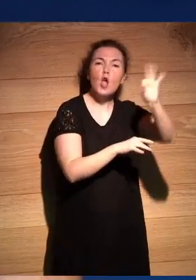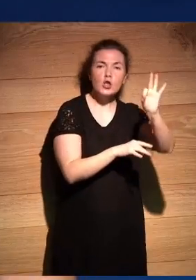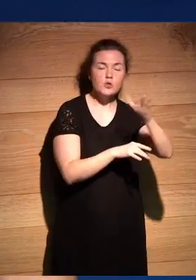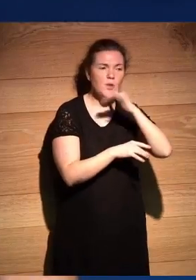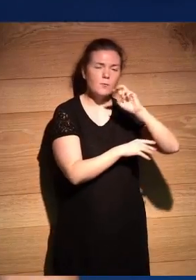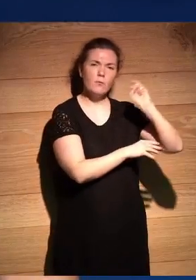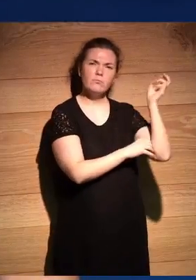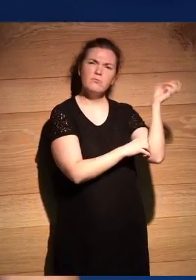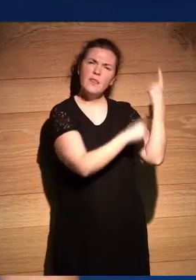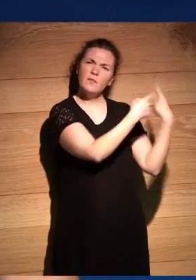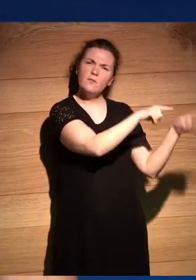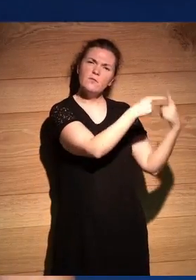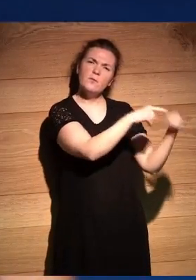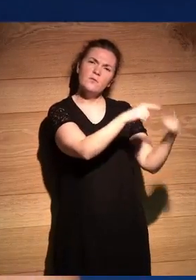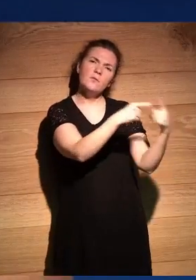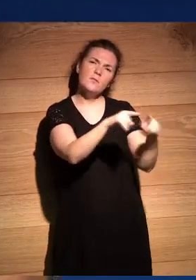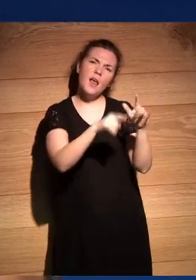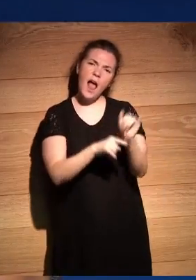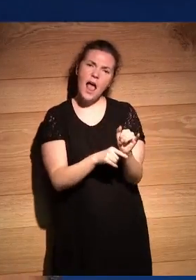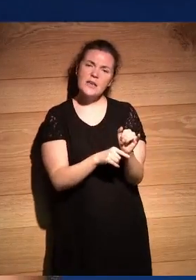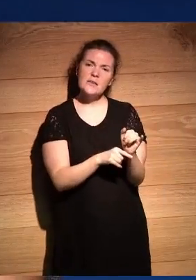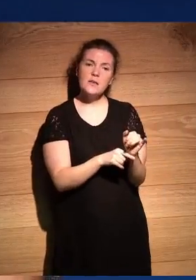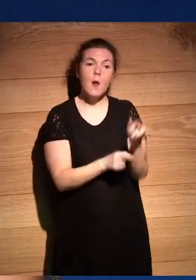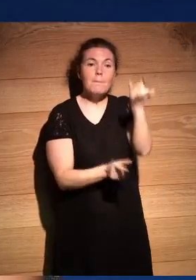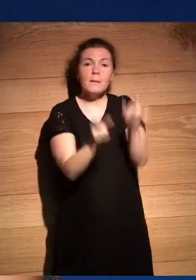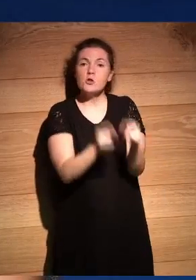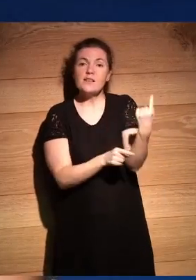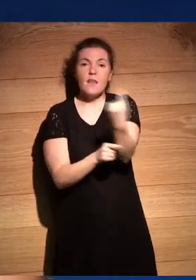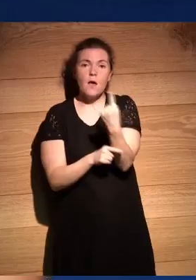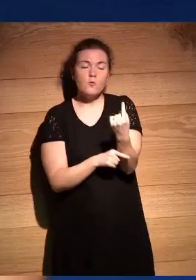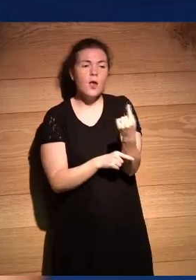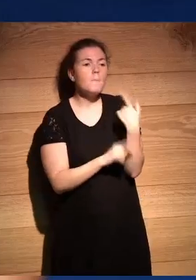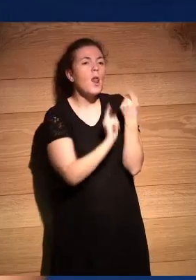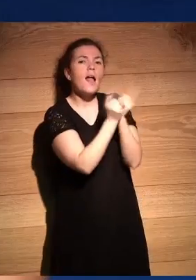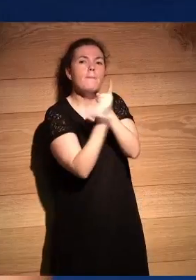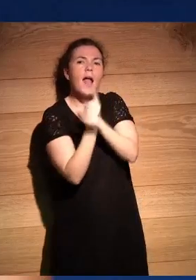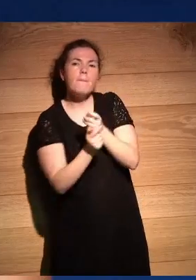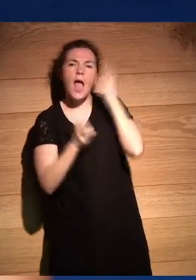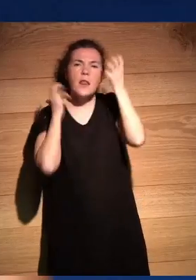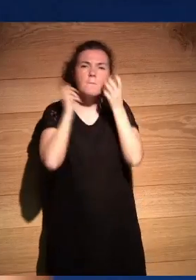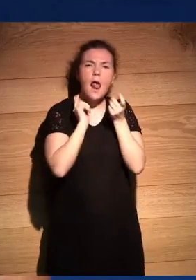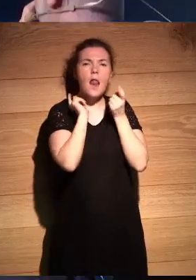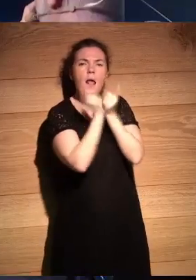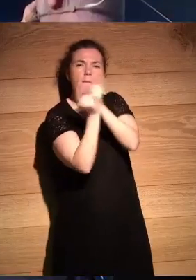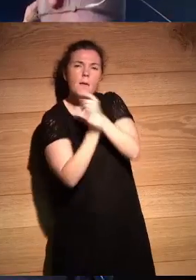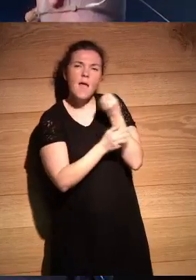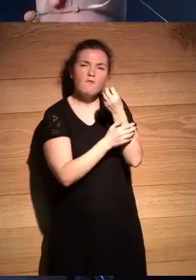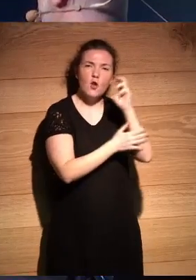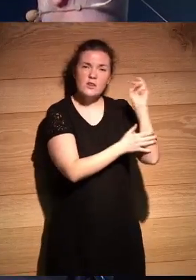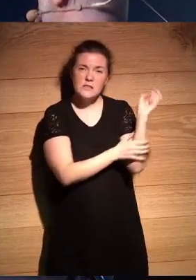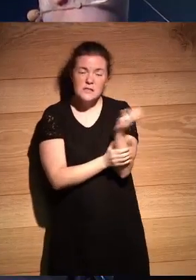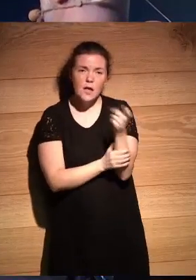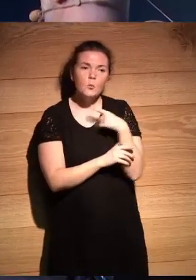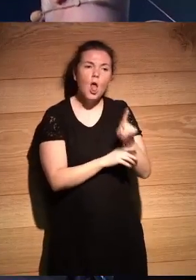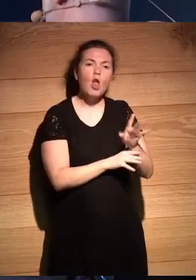desiertos como sonorenses casi cambia mucho la fauna y la flora es decir te mueves un poquito